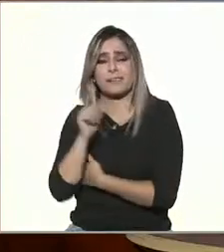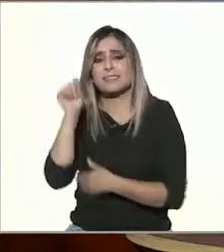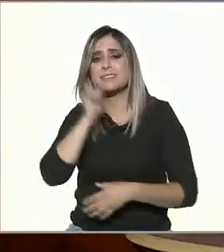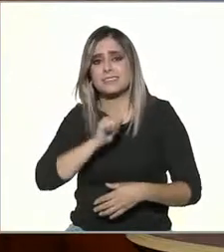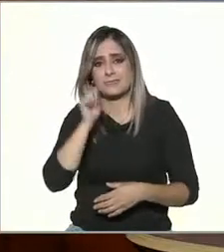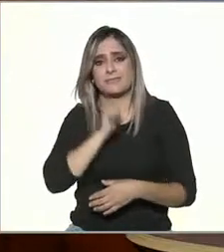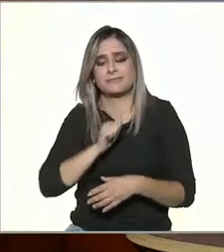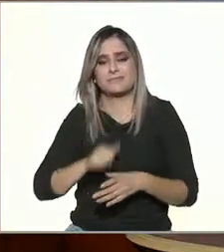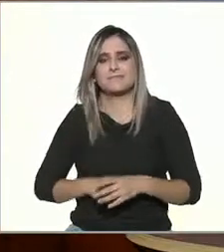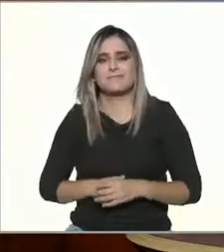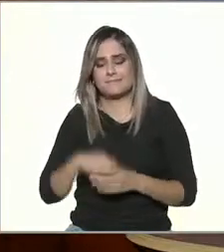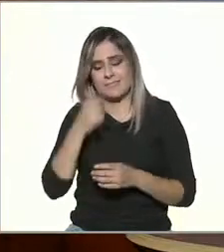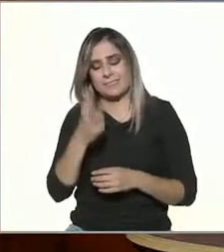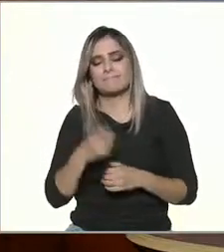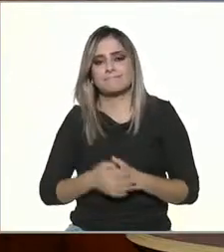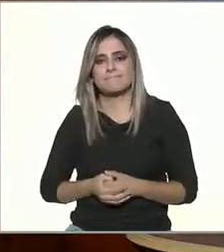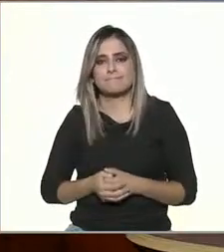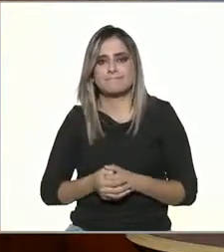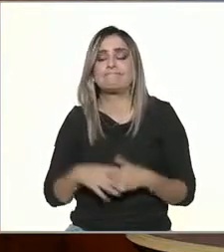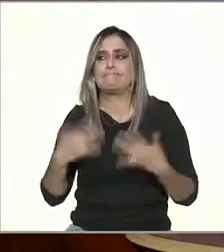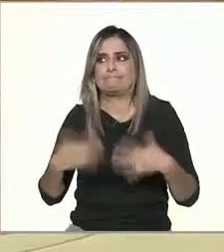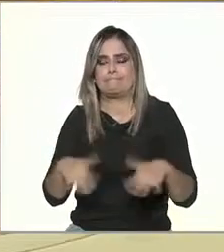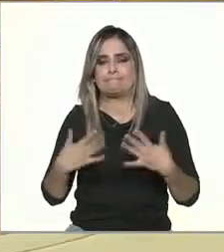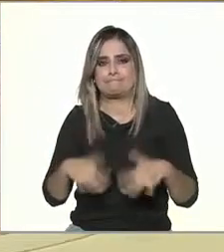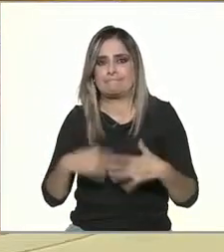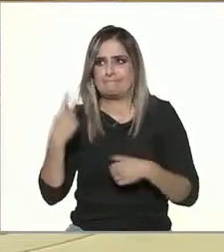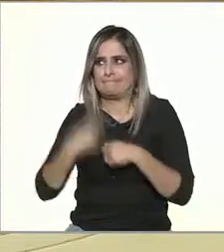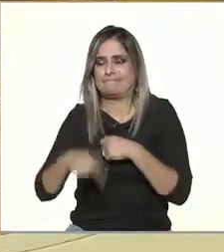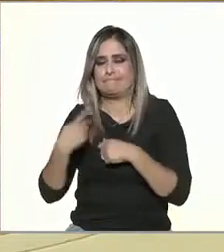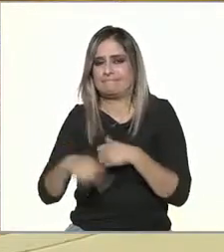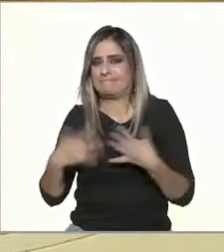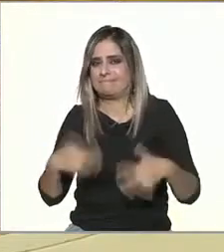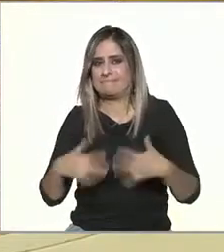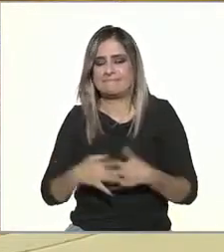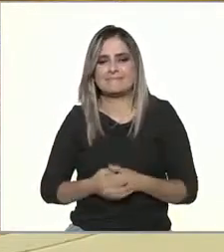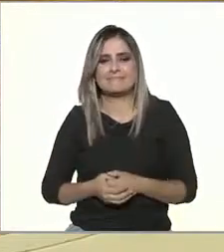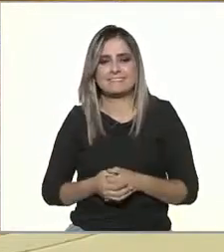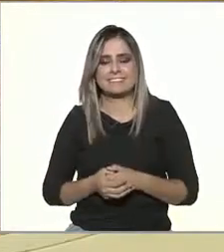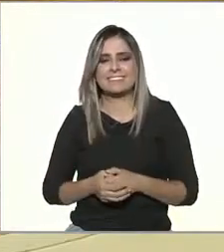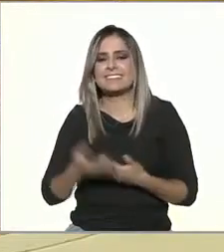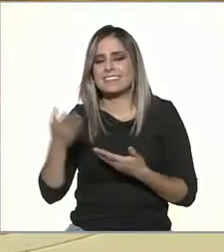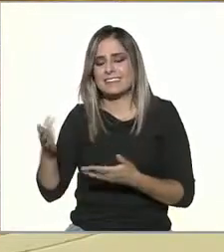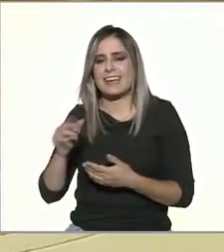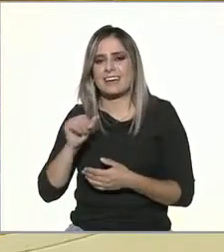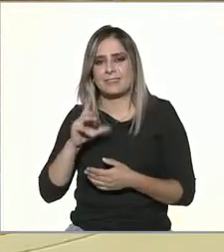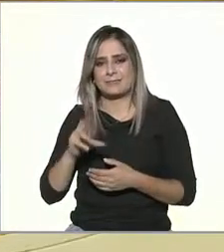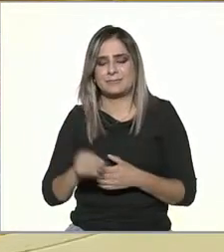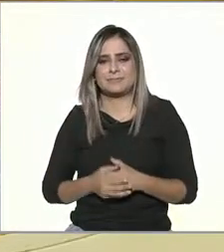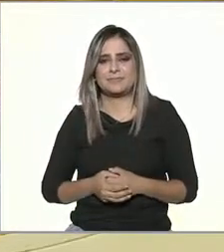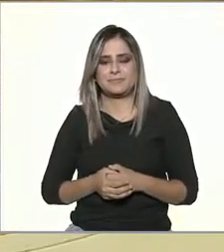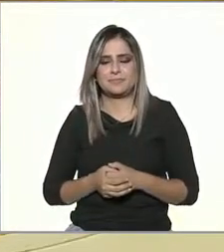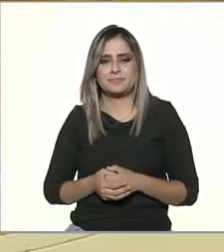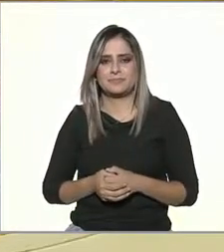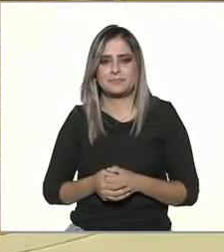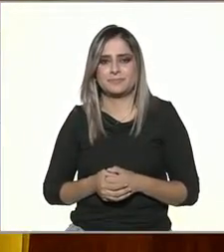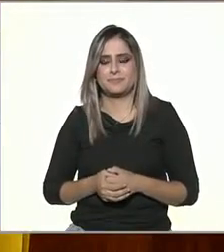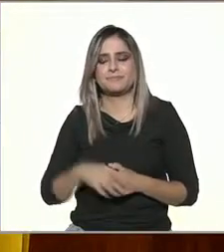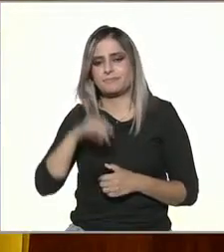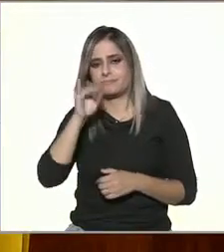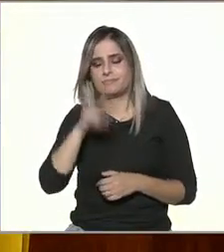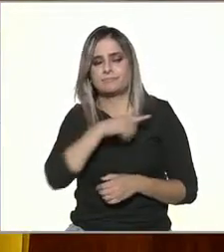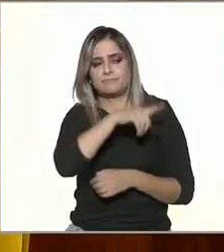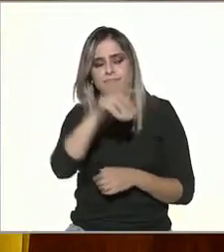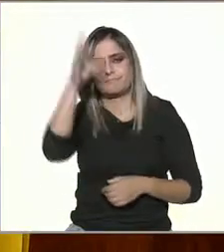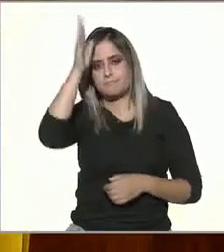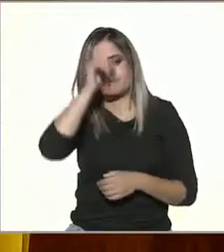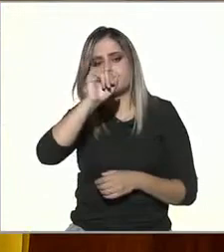que decimos esa es una cuestión híjole qué riesgos traer Arturo Blanca pues sí coincido en